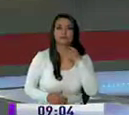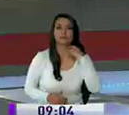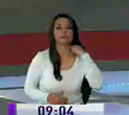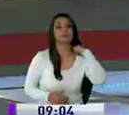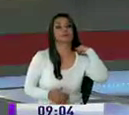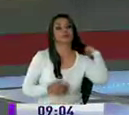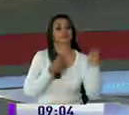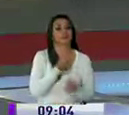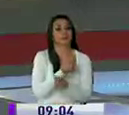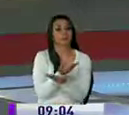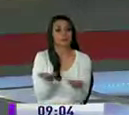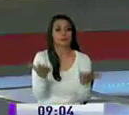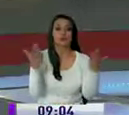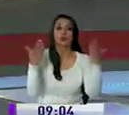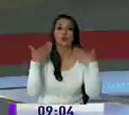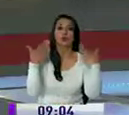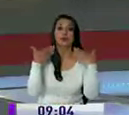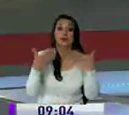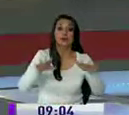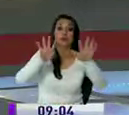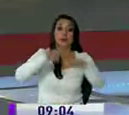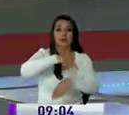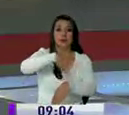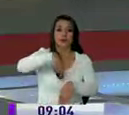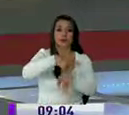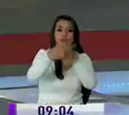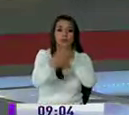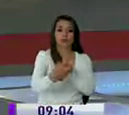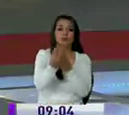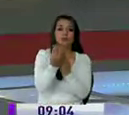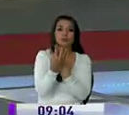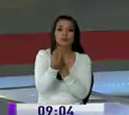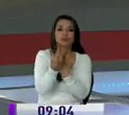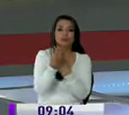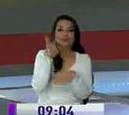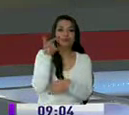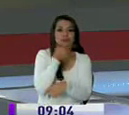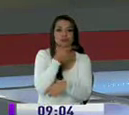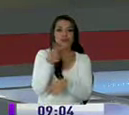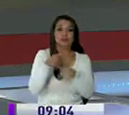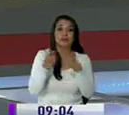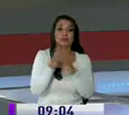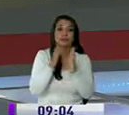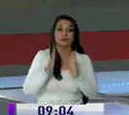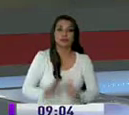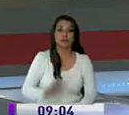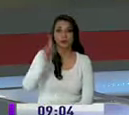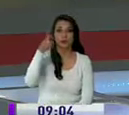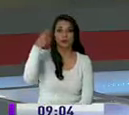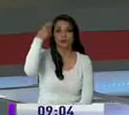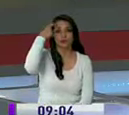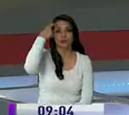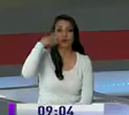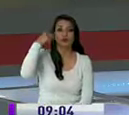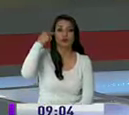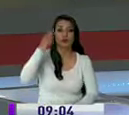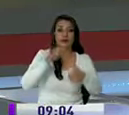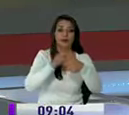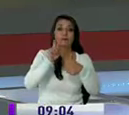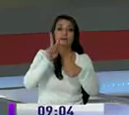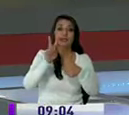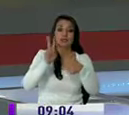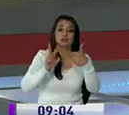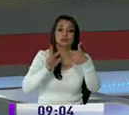Vamos a contarles que en Guayaquil durante nueve horas rindieron su versión ante la Fiscalía los exfuncionarios del gobierno de Correa Vinicio y Fernando